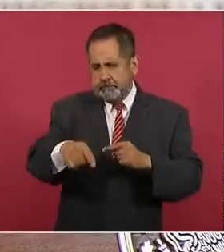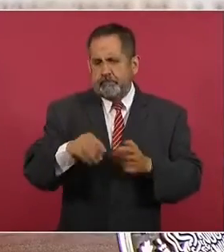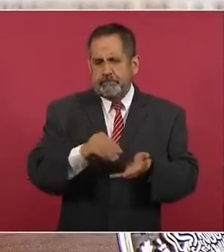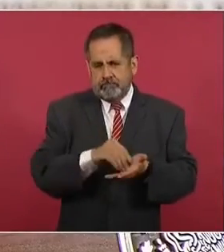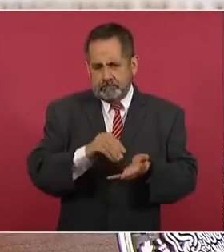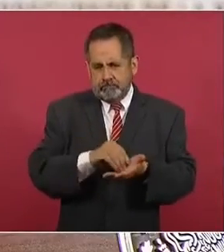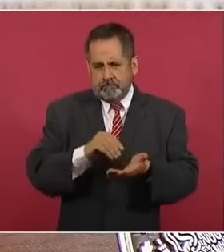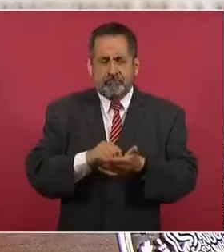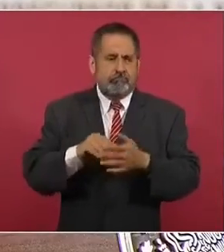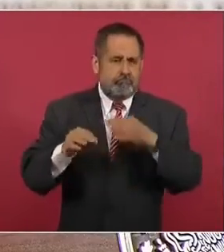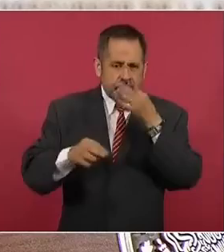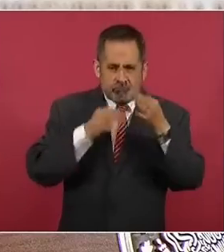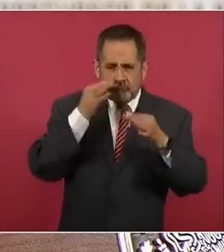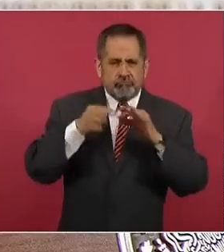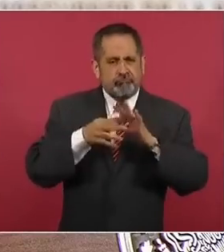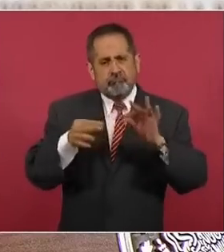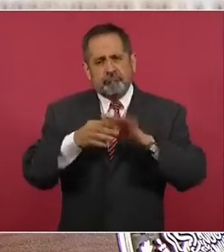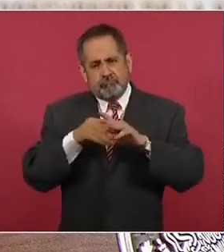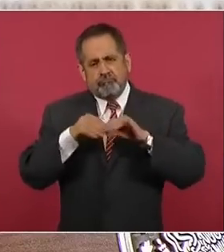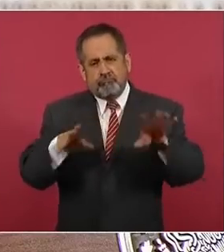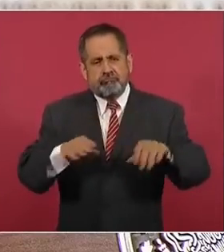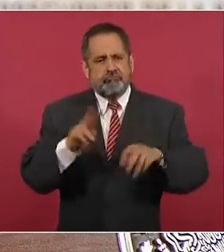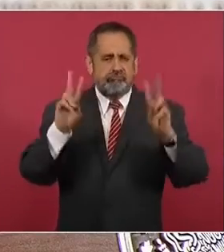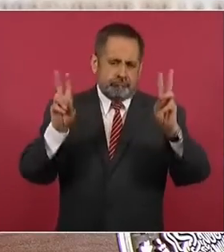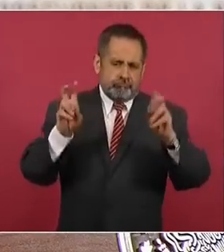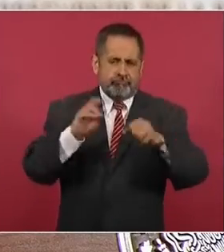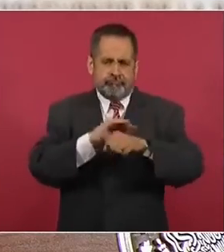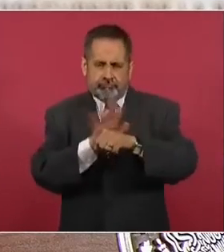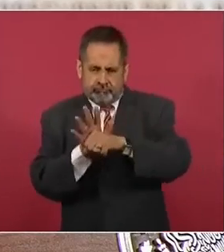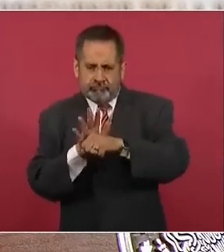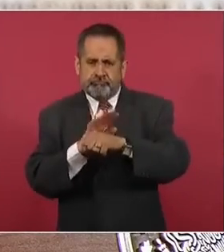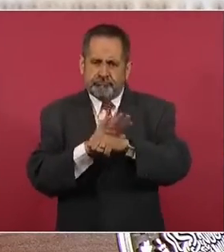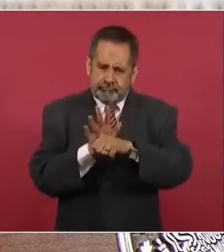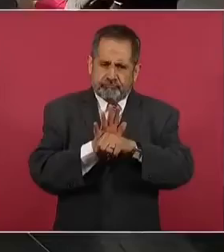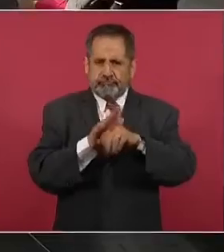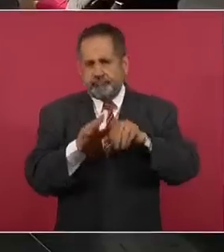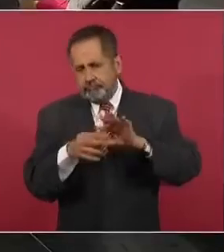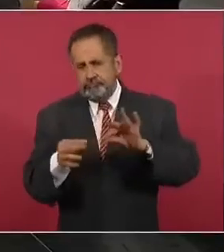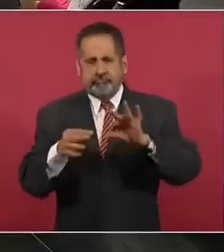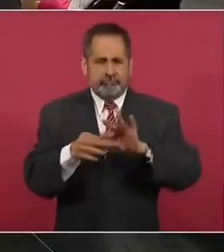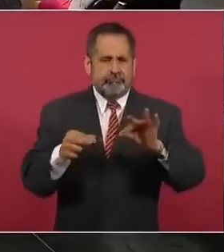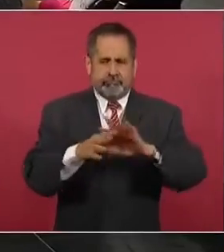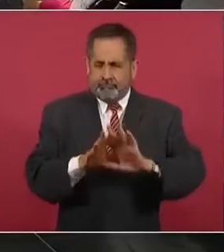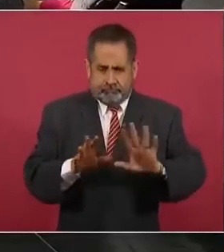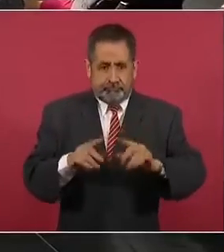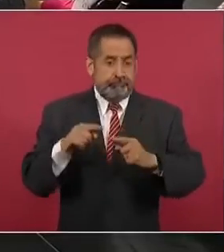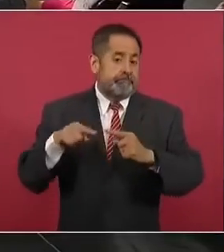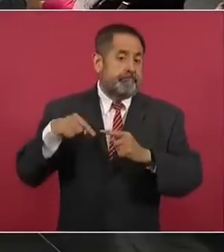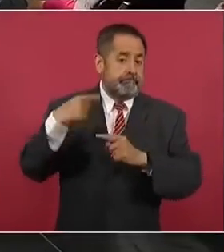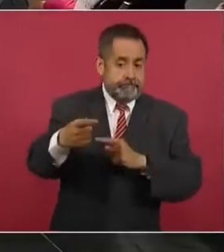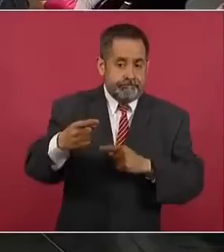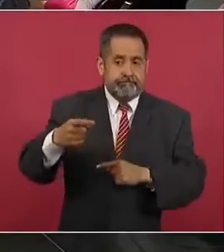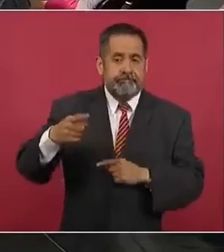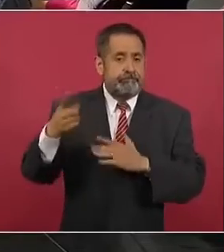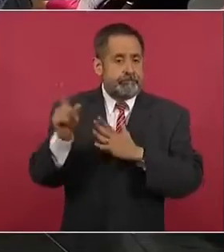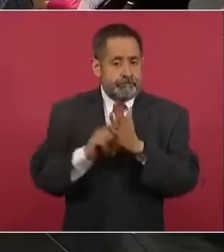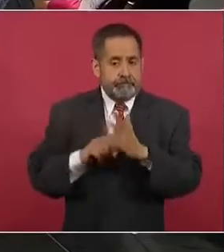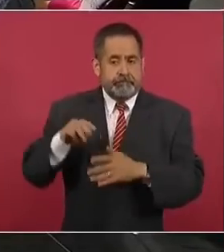sigue siendo la pandemia el tema, pero ya para mayo